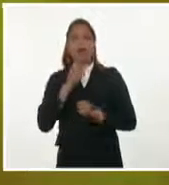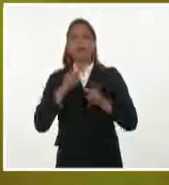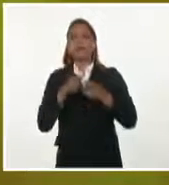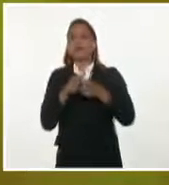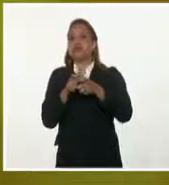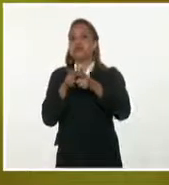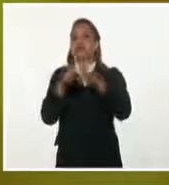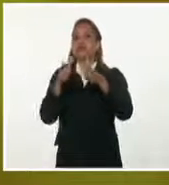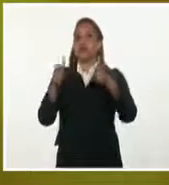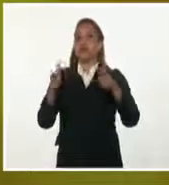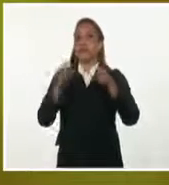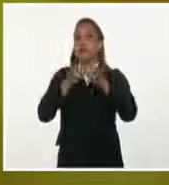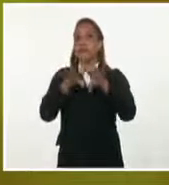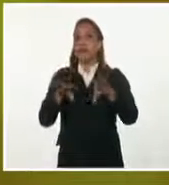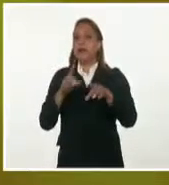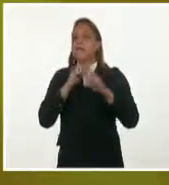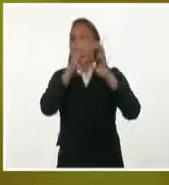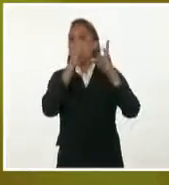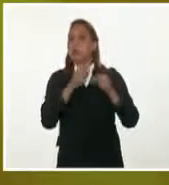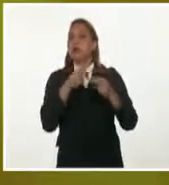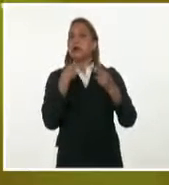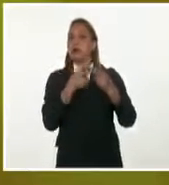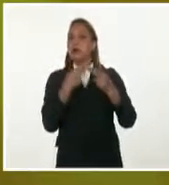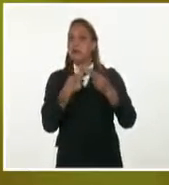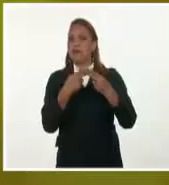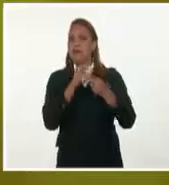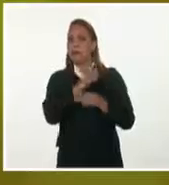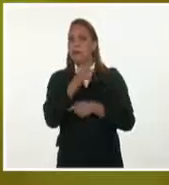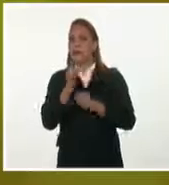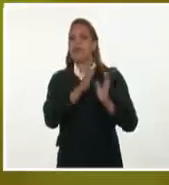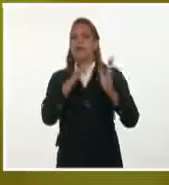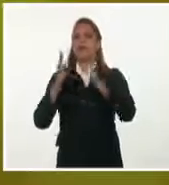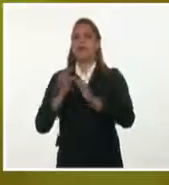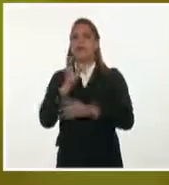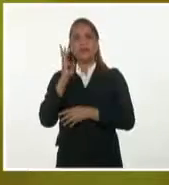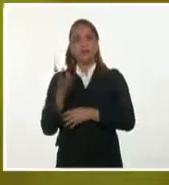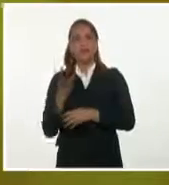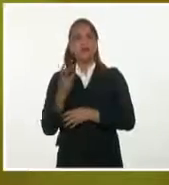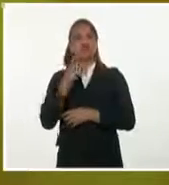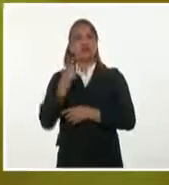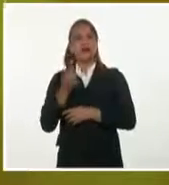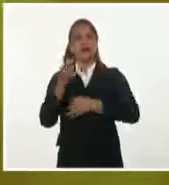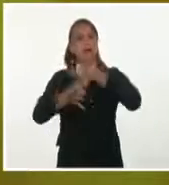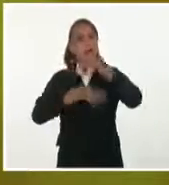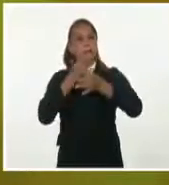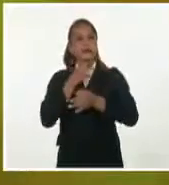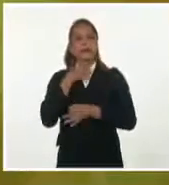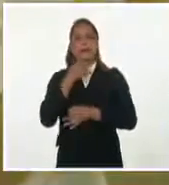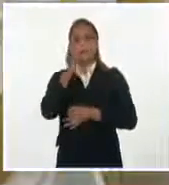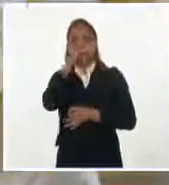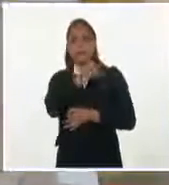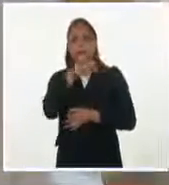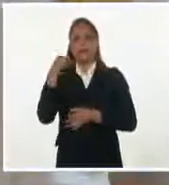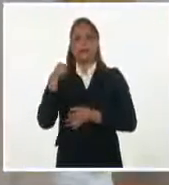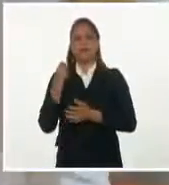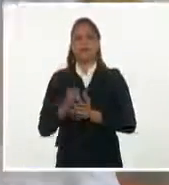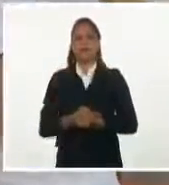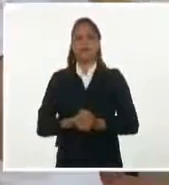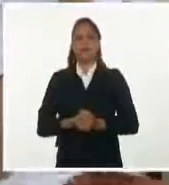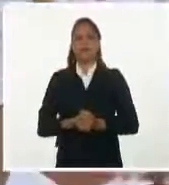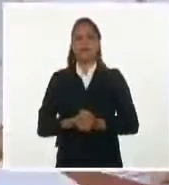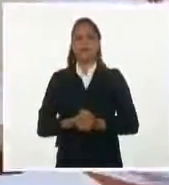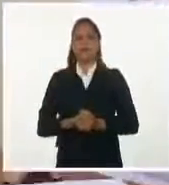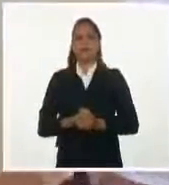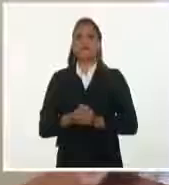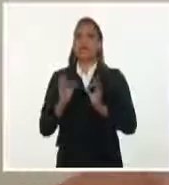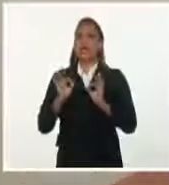como para obtener resultados confiables en la fase 3? Sobre este tema también abundó el experto. Es verdad que